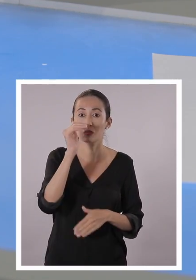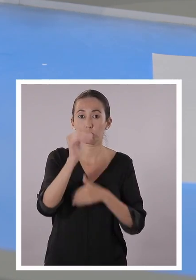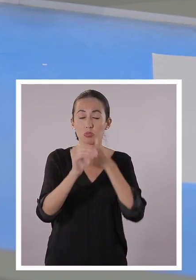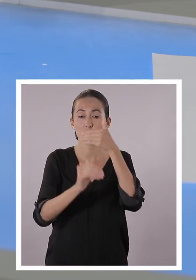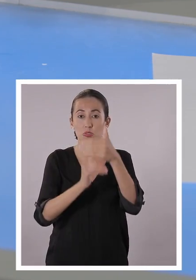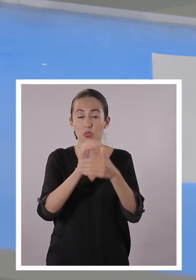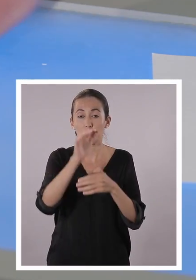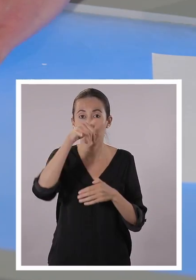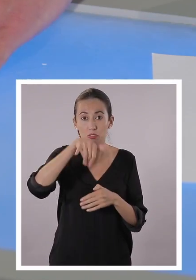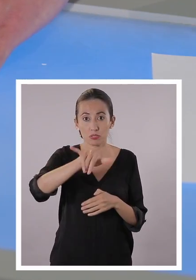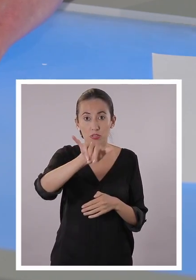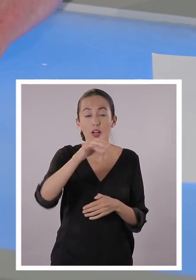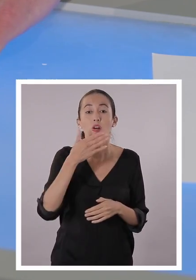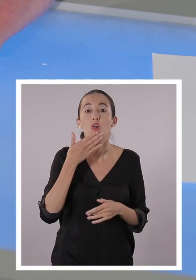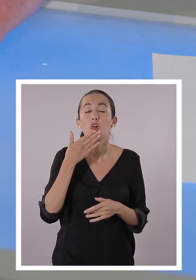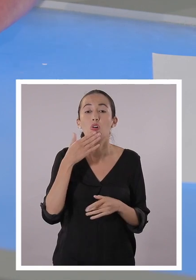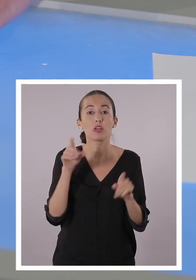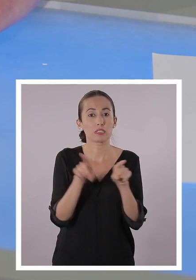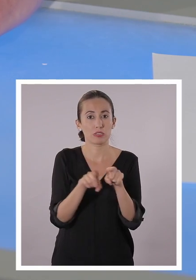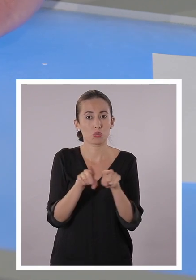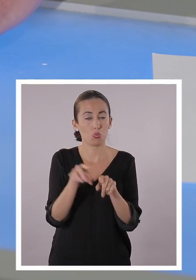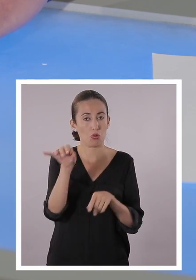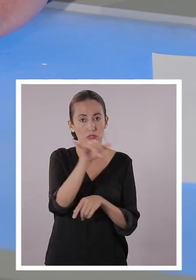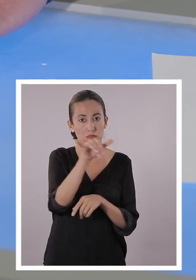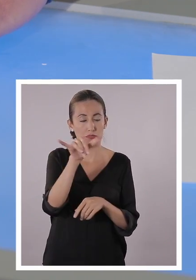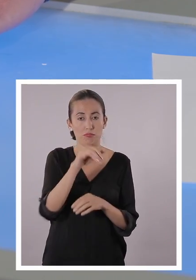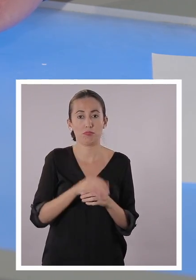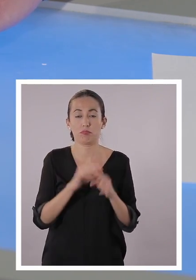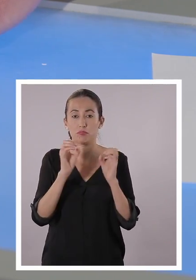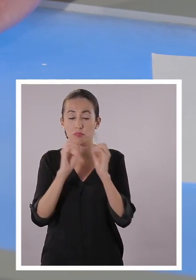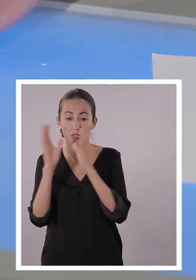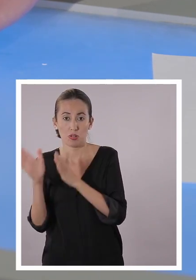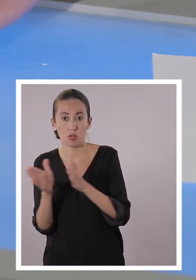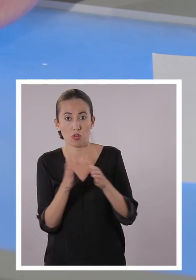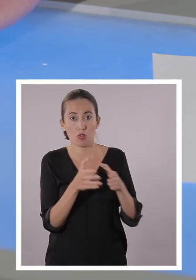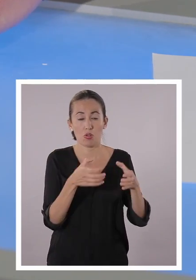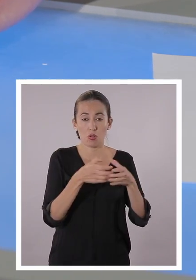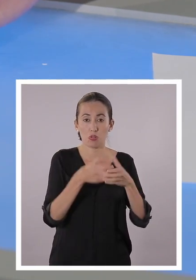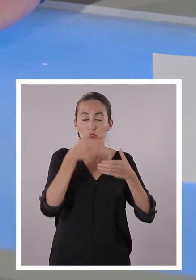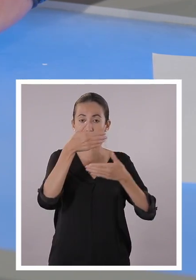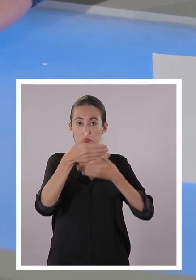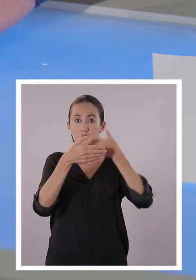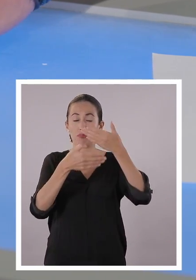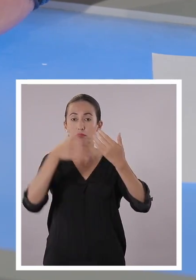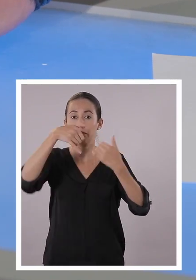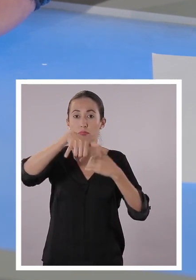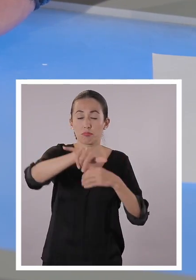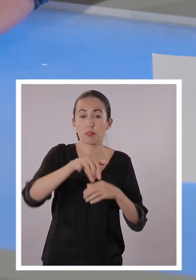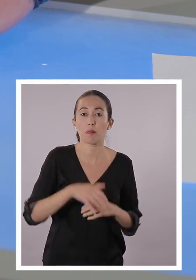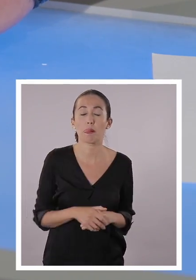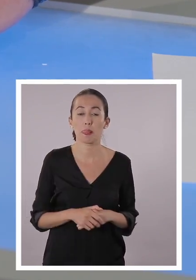Justo en el tope de la línea. ¿Sí? Aquí hacemos lo mismo. Dómenos 12 centímetros.